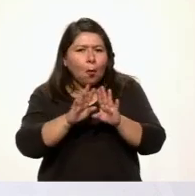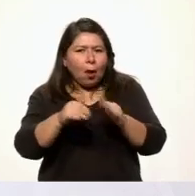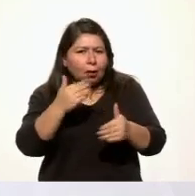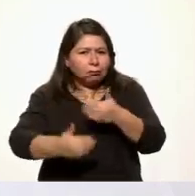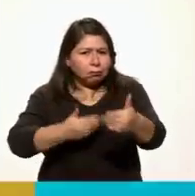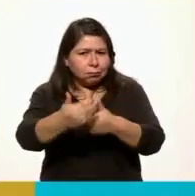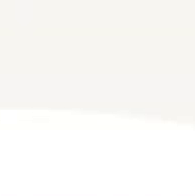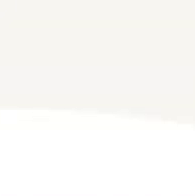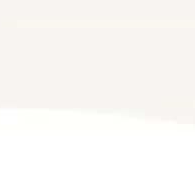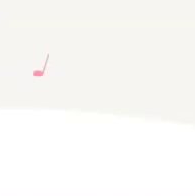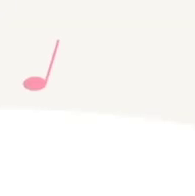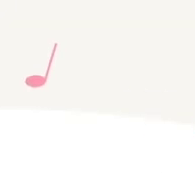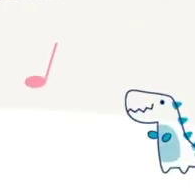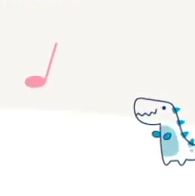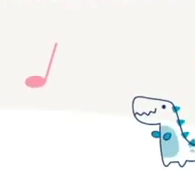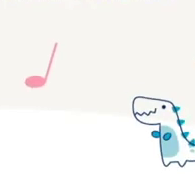video!